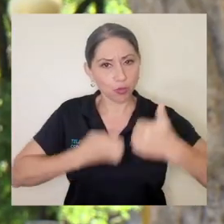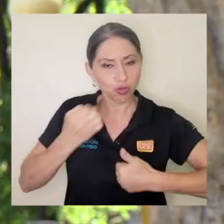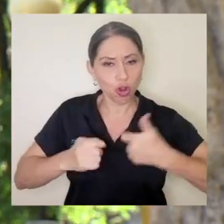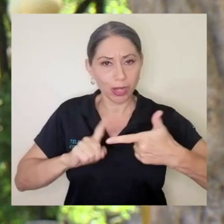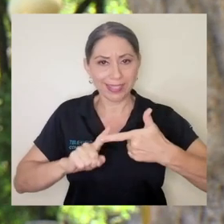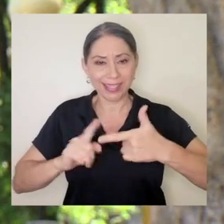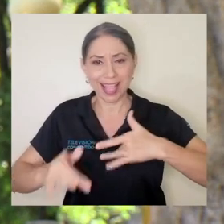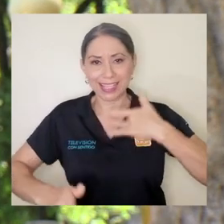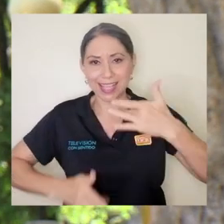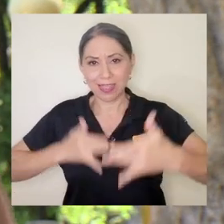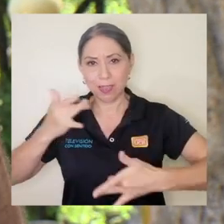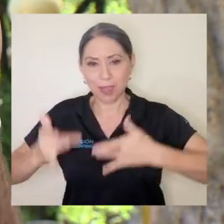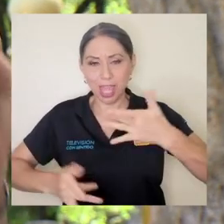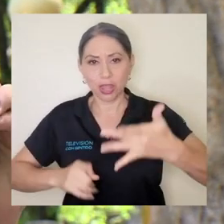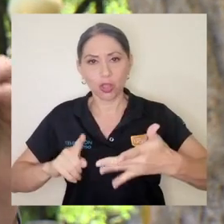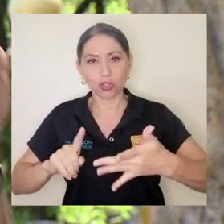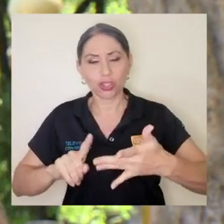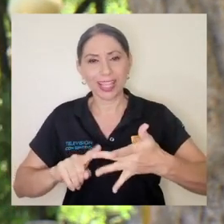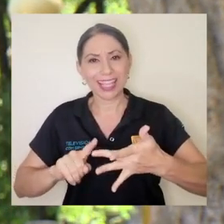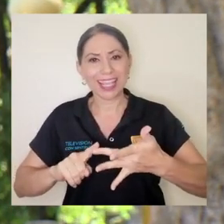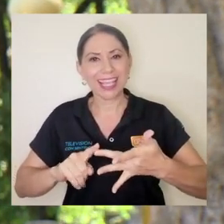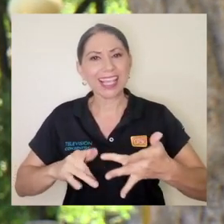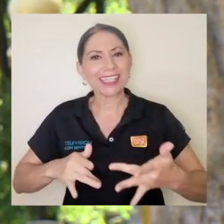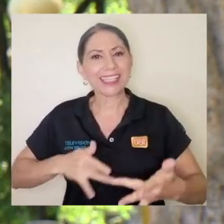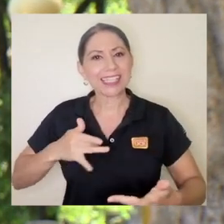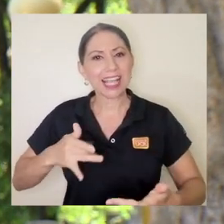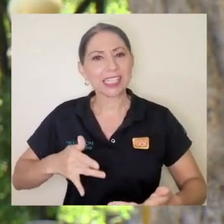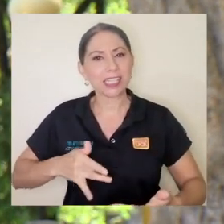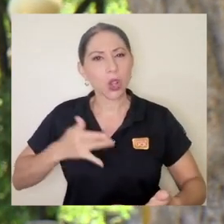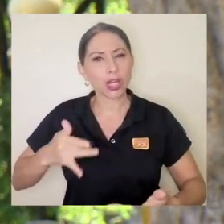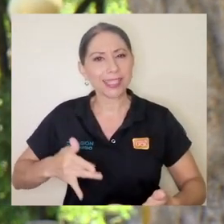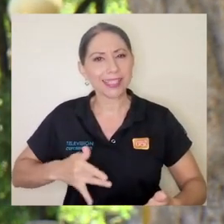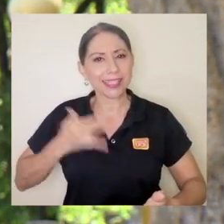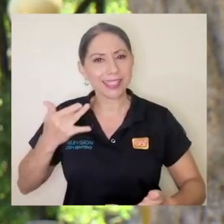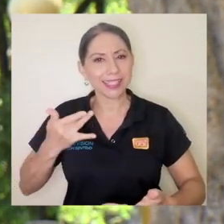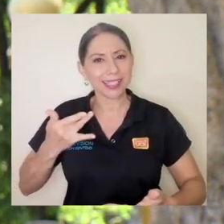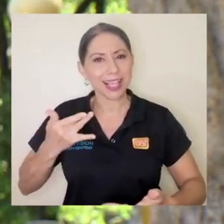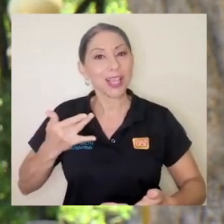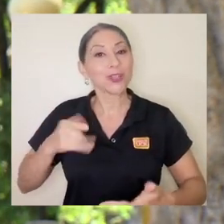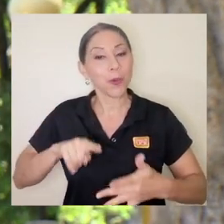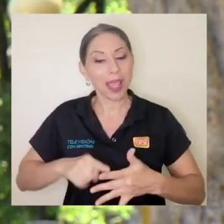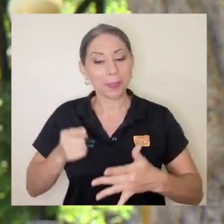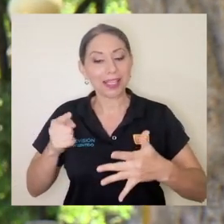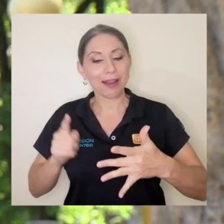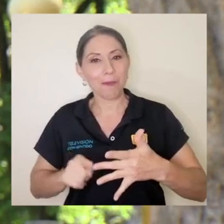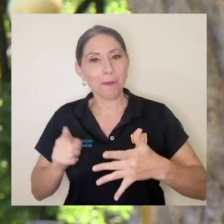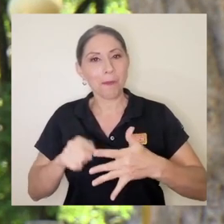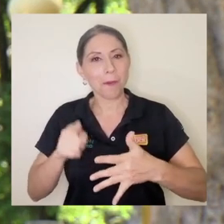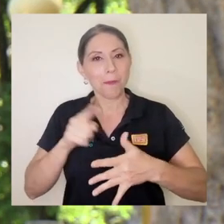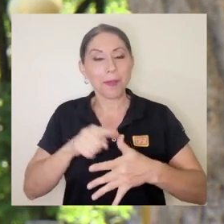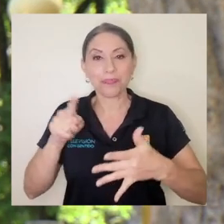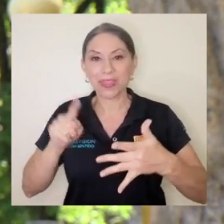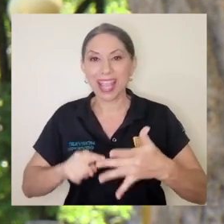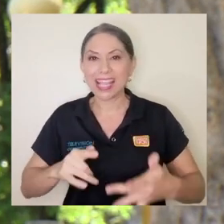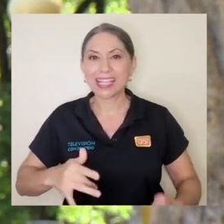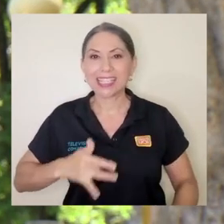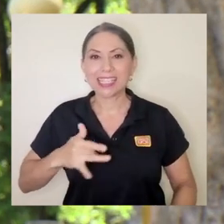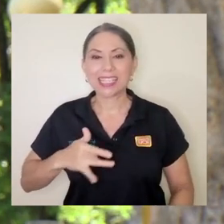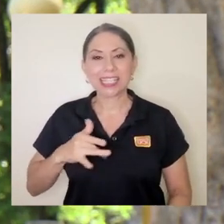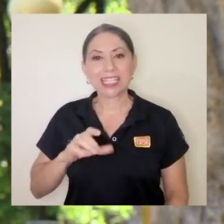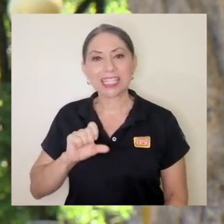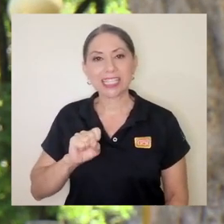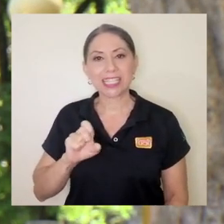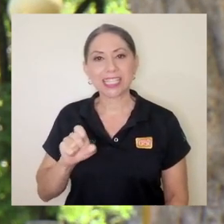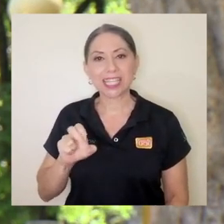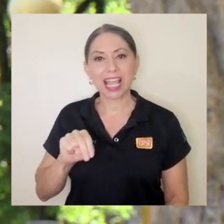hacer la diferenciación entre emociones, sentimientos y sensaciones. Tal vez voy a empezar de atrás